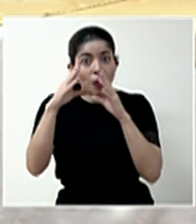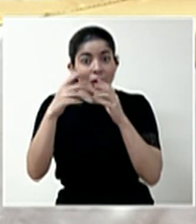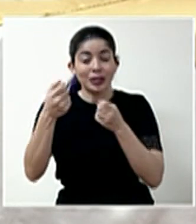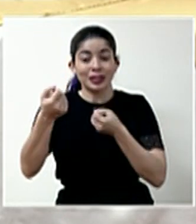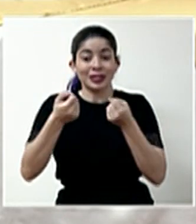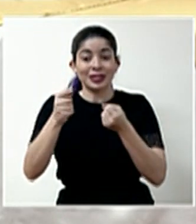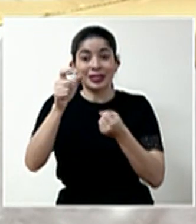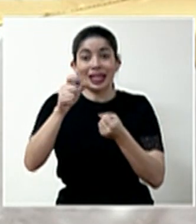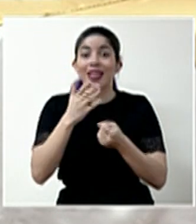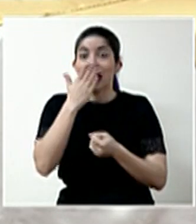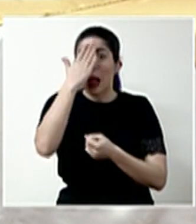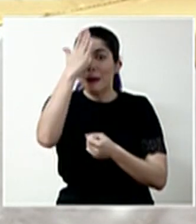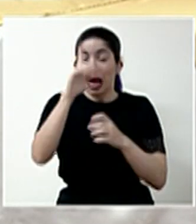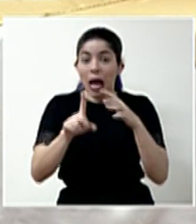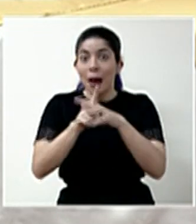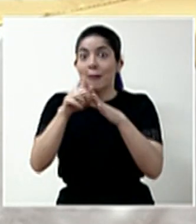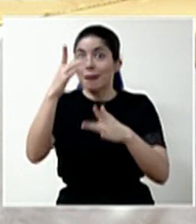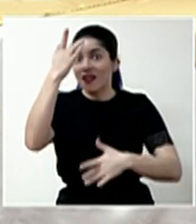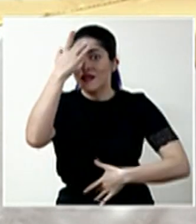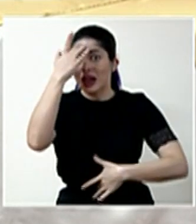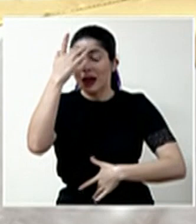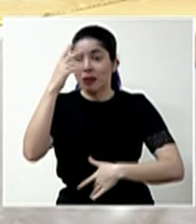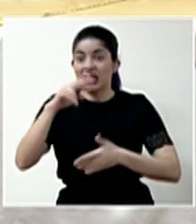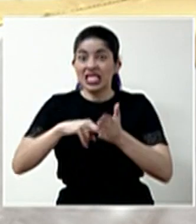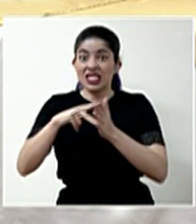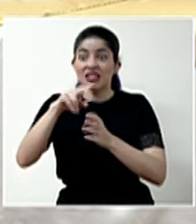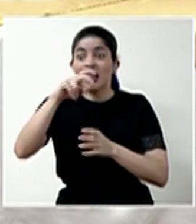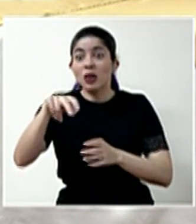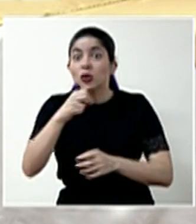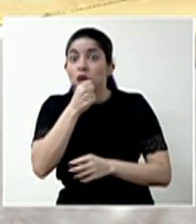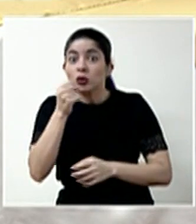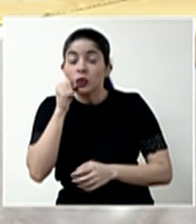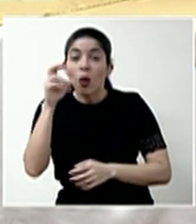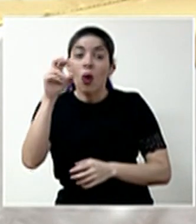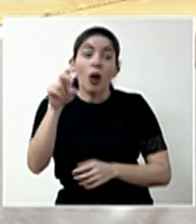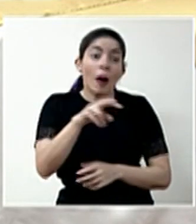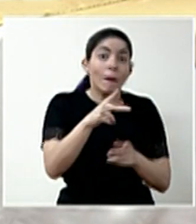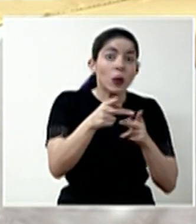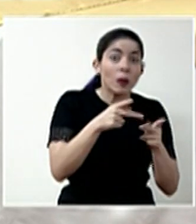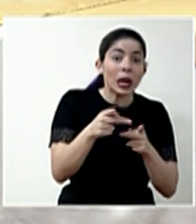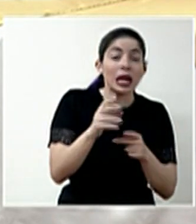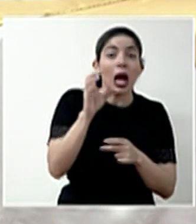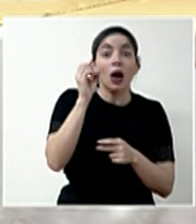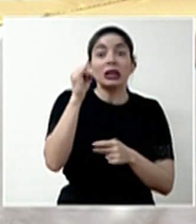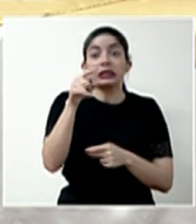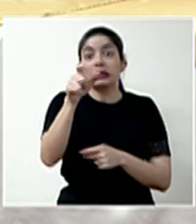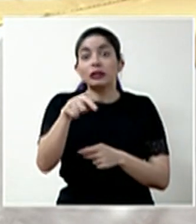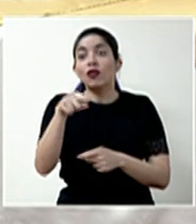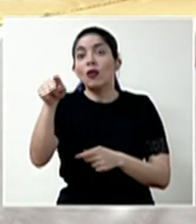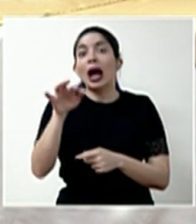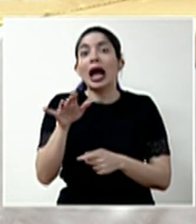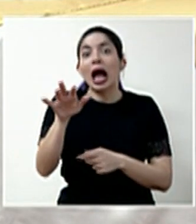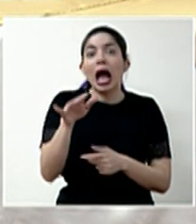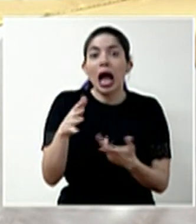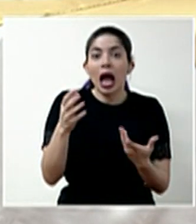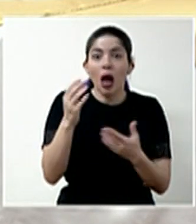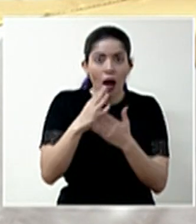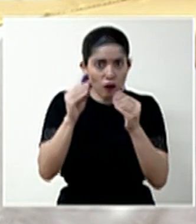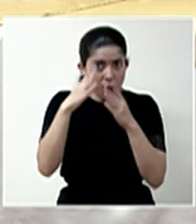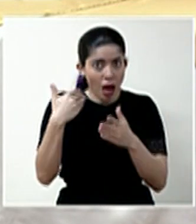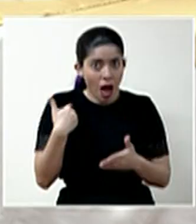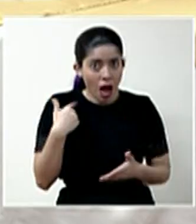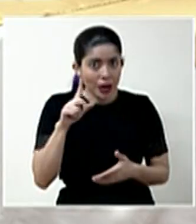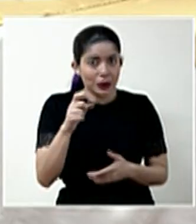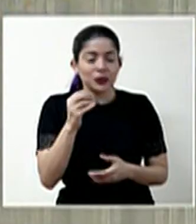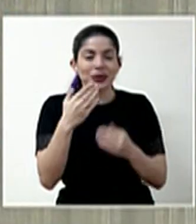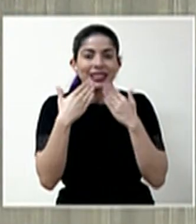confirmado en Talamanca. Por ejemplo, si se bajó una soda a una pulpería o si, por ejemplo, se bajó a algún cajero de la zona. Muchas gracias.